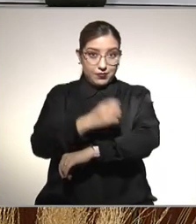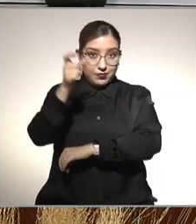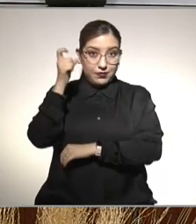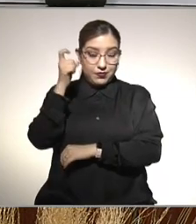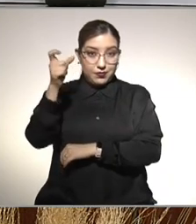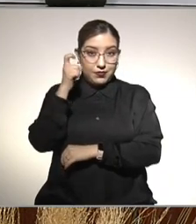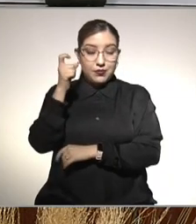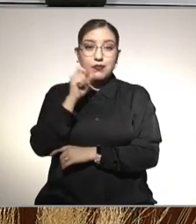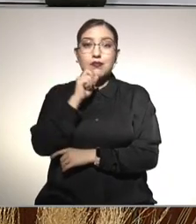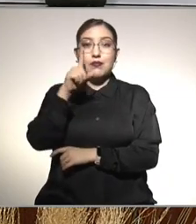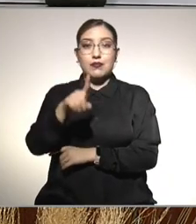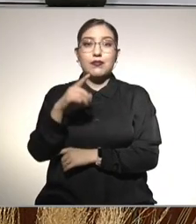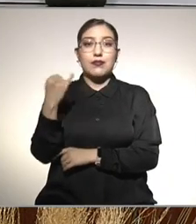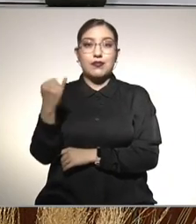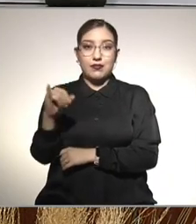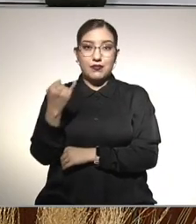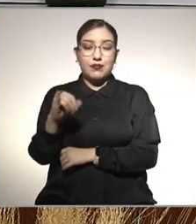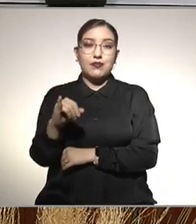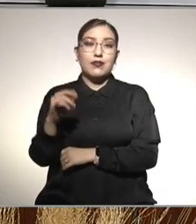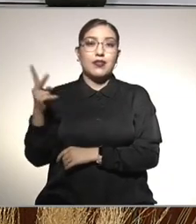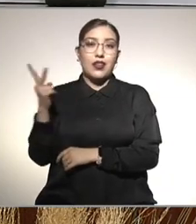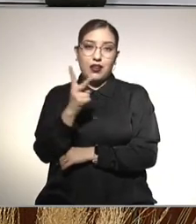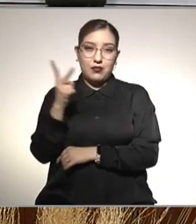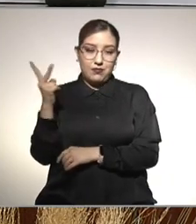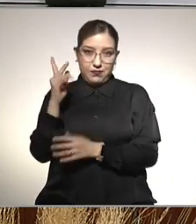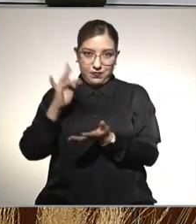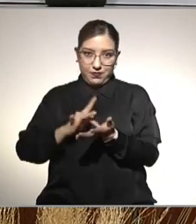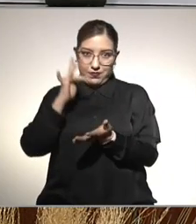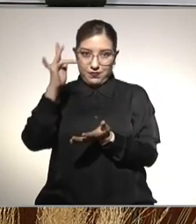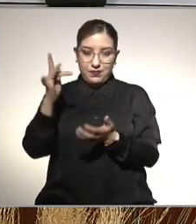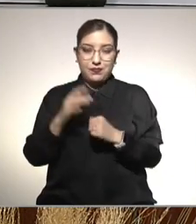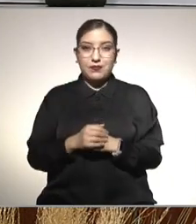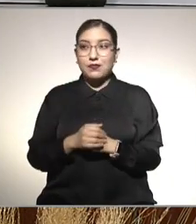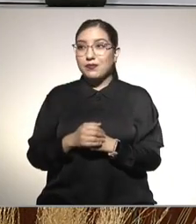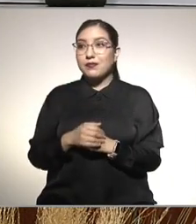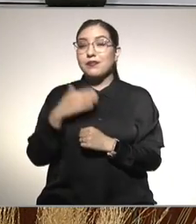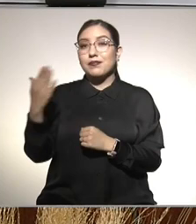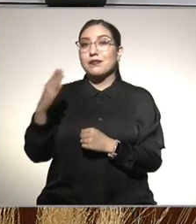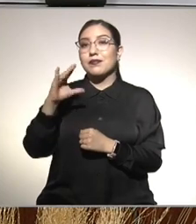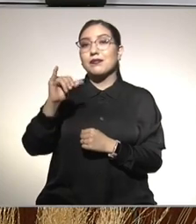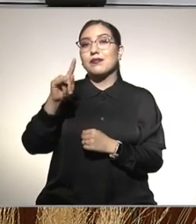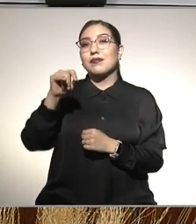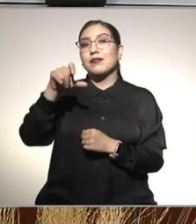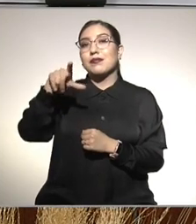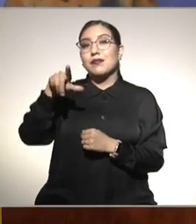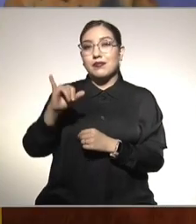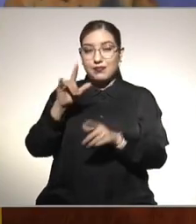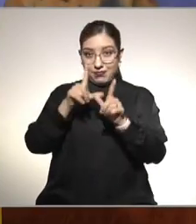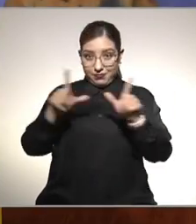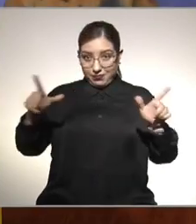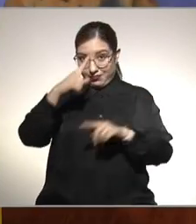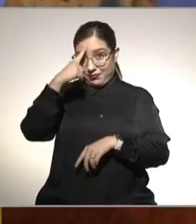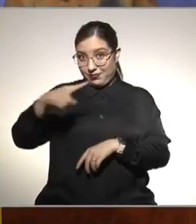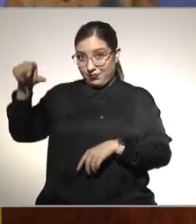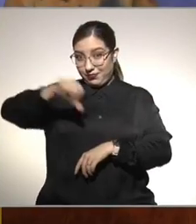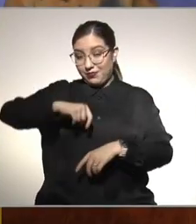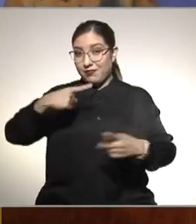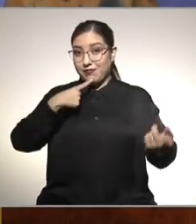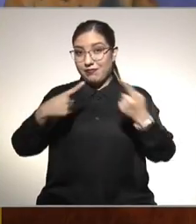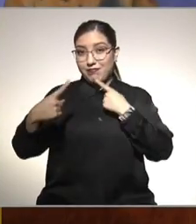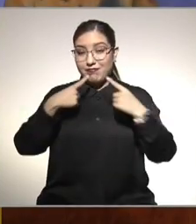Raya y está también Itziel Cañera y Citlaly, ¿cómo estás? ¿Lista para hablar del tema? Estoy muy contenta de hablar de este tema tan